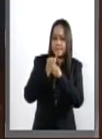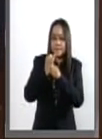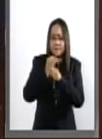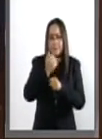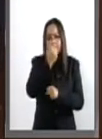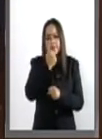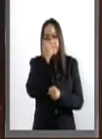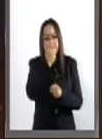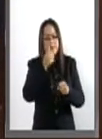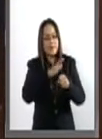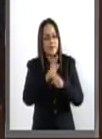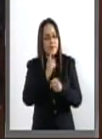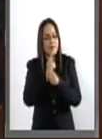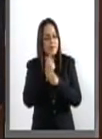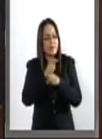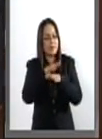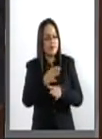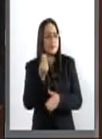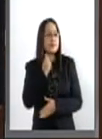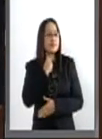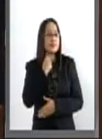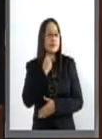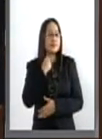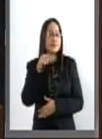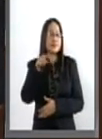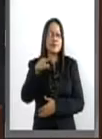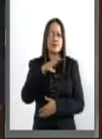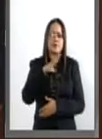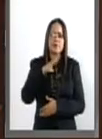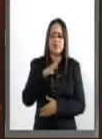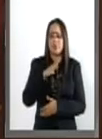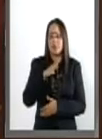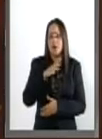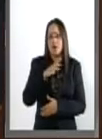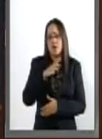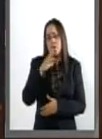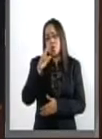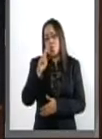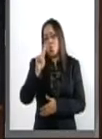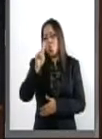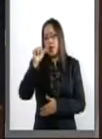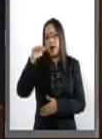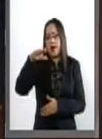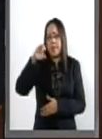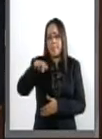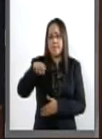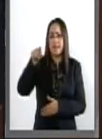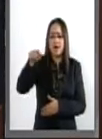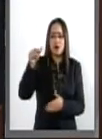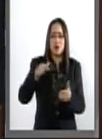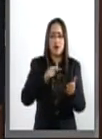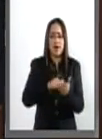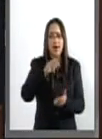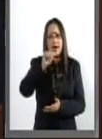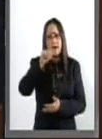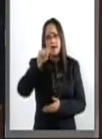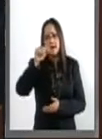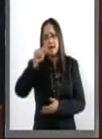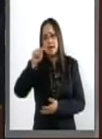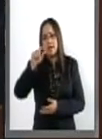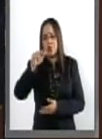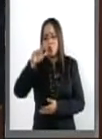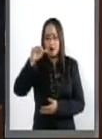alumnos de la Licenciatura de Derecho de la Universidad Autónoma del Estado de Morelos, con sede en Atatlaucan, quienes con un